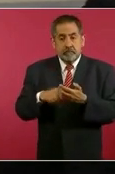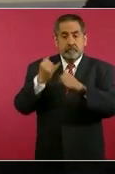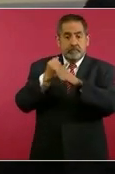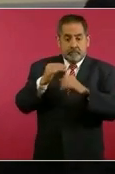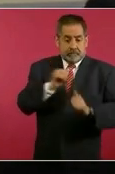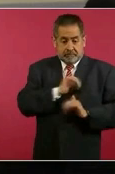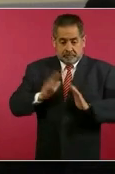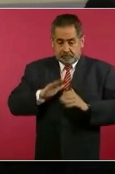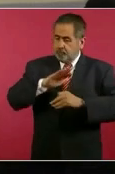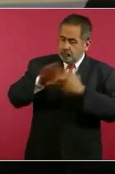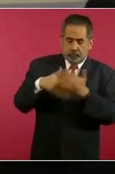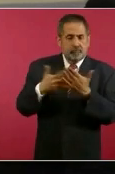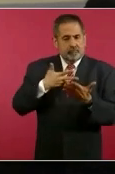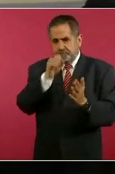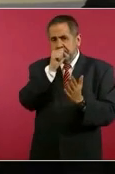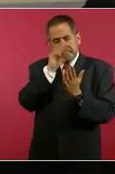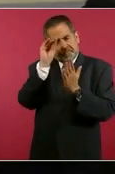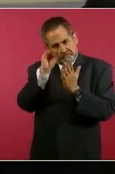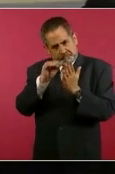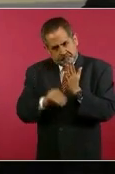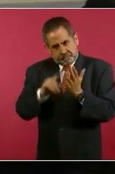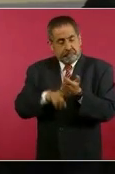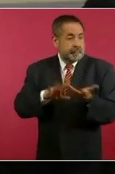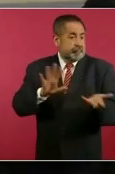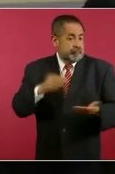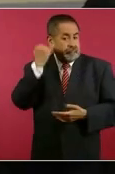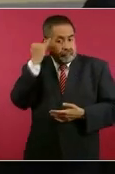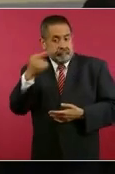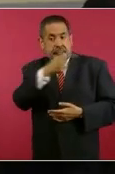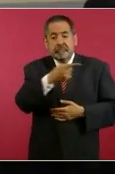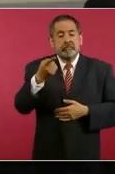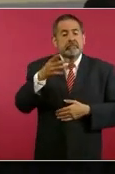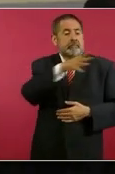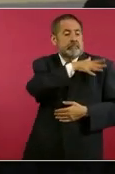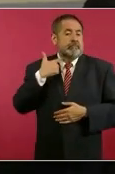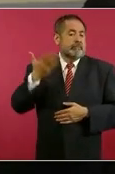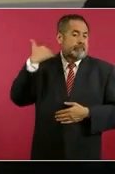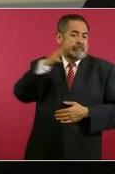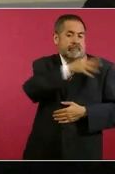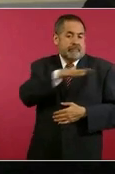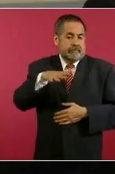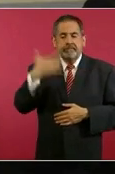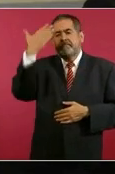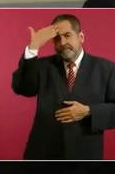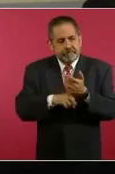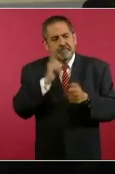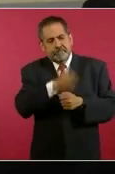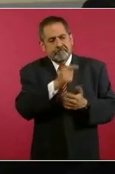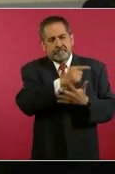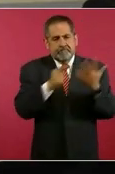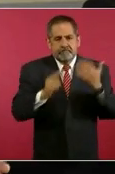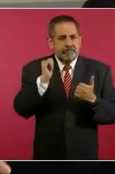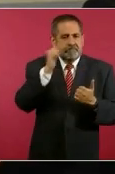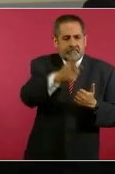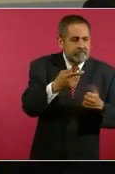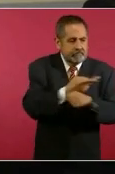Entonces, seguramente se puede tener la hipótesis de que el general secretario, el anterior general secretario, sabía o tenía conocimiento de mínimo un